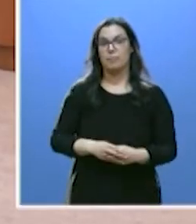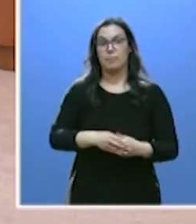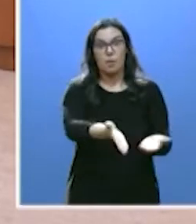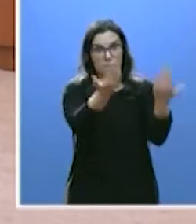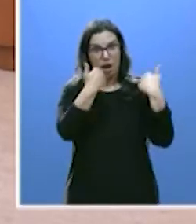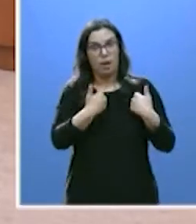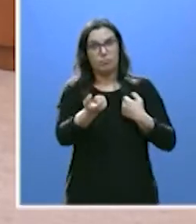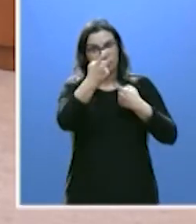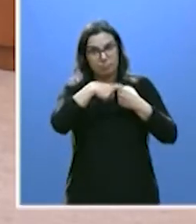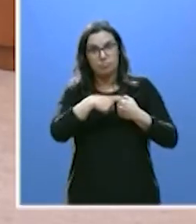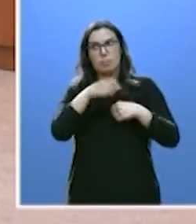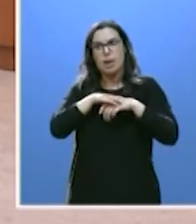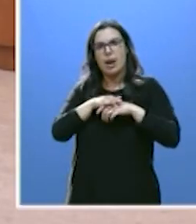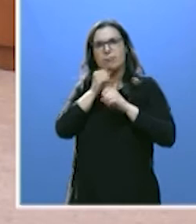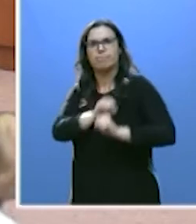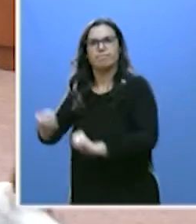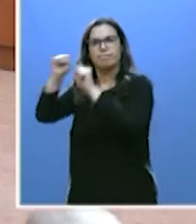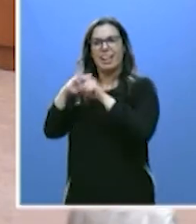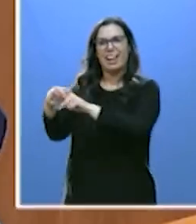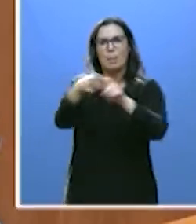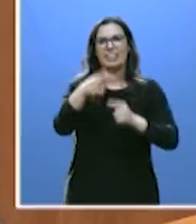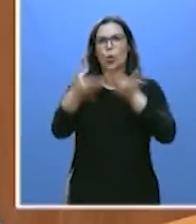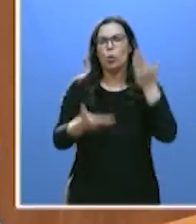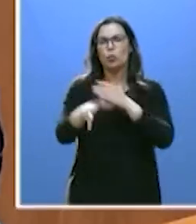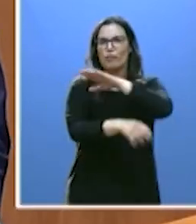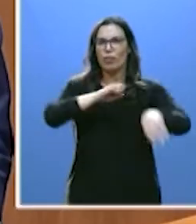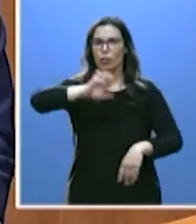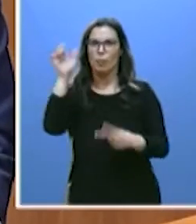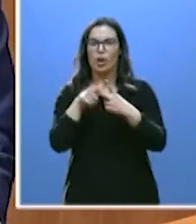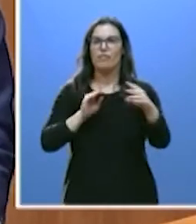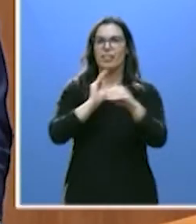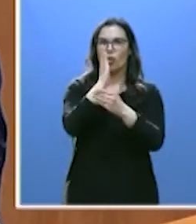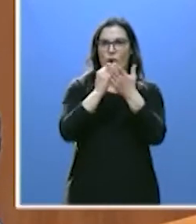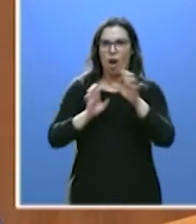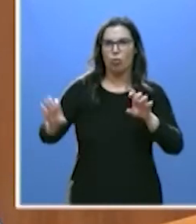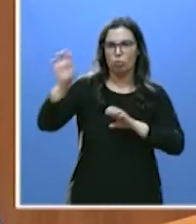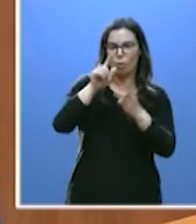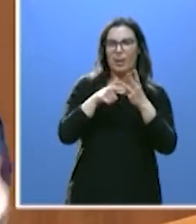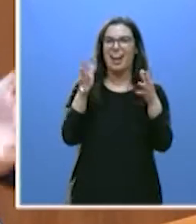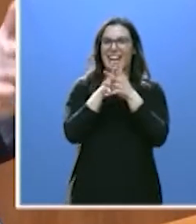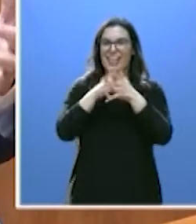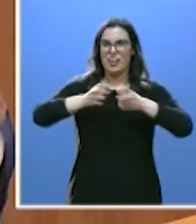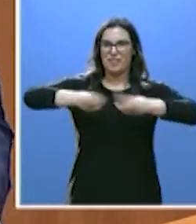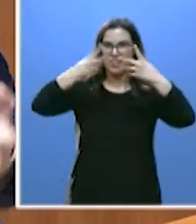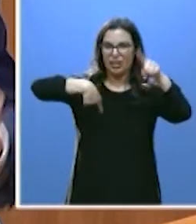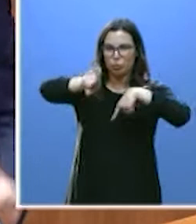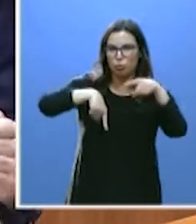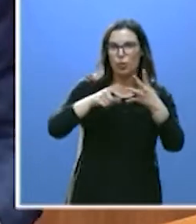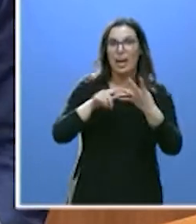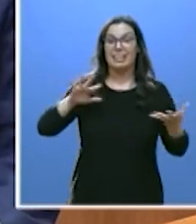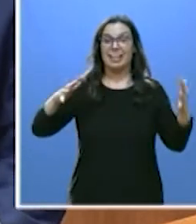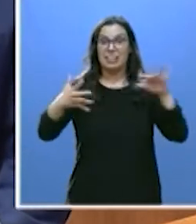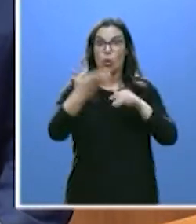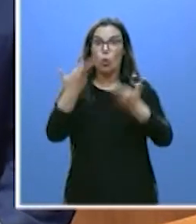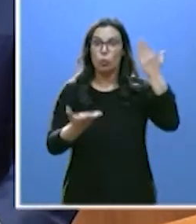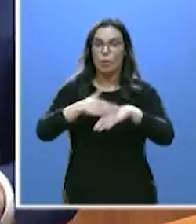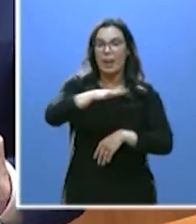defender un reparto justo de los fondos europeos, de la financiación autonómica, de las infraestructuras, de la transición justa en las